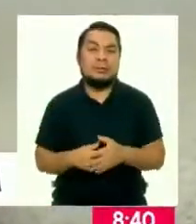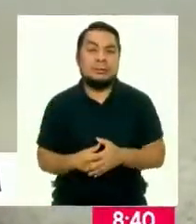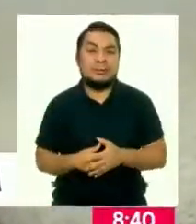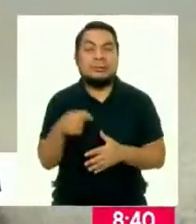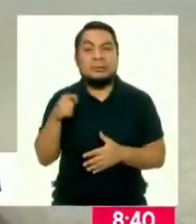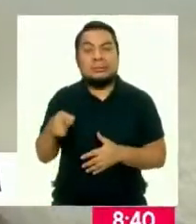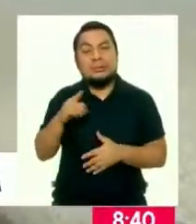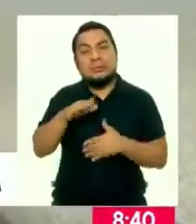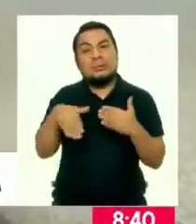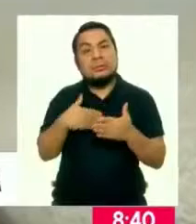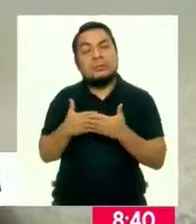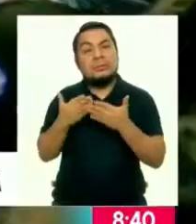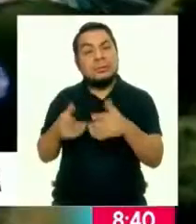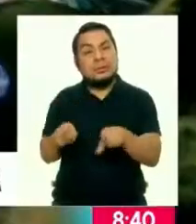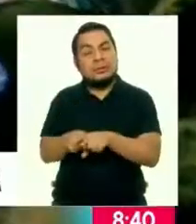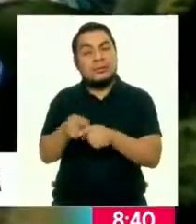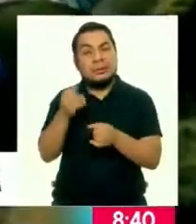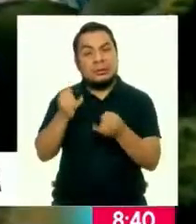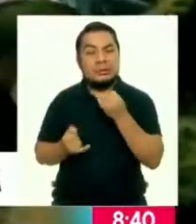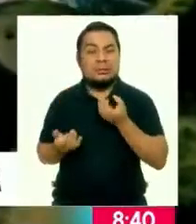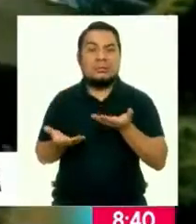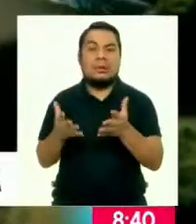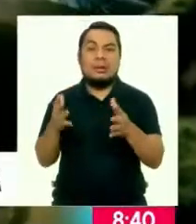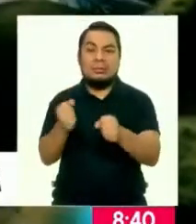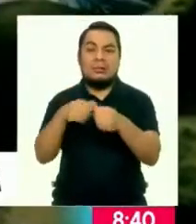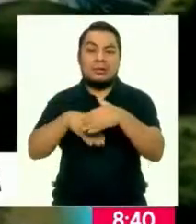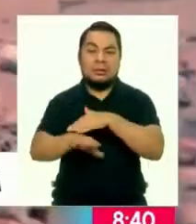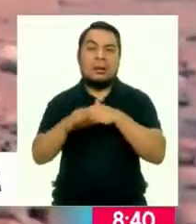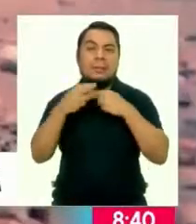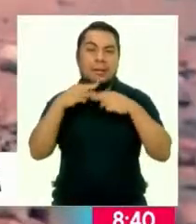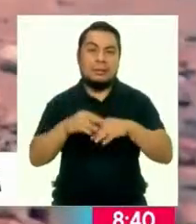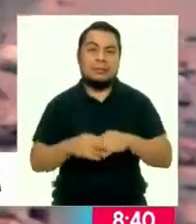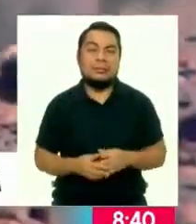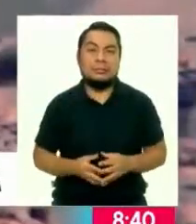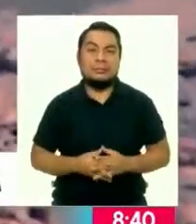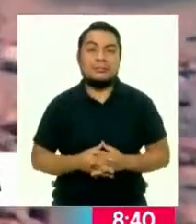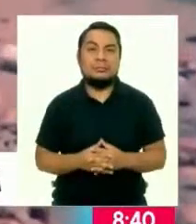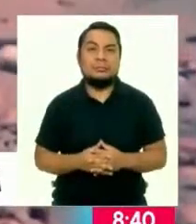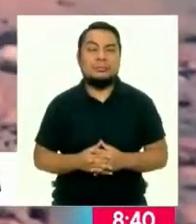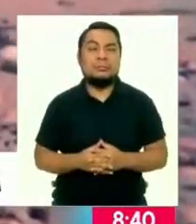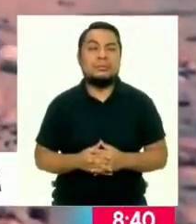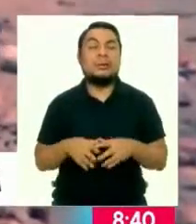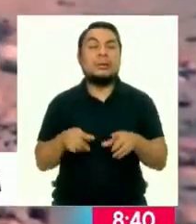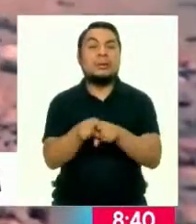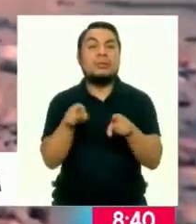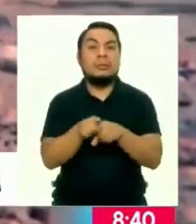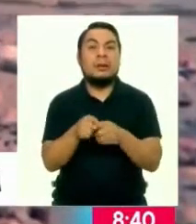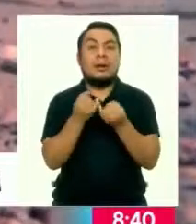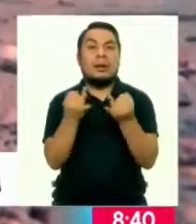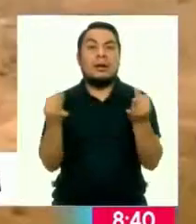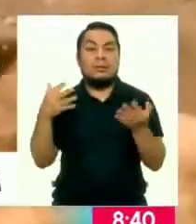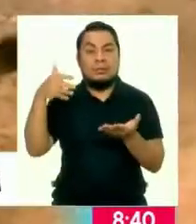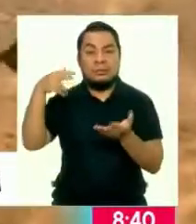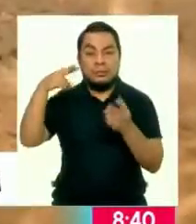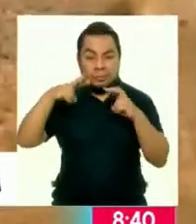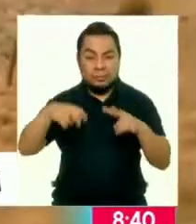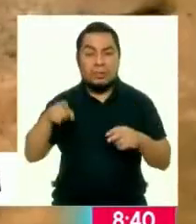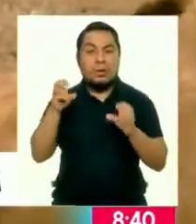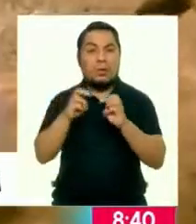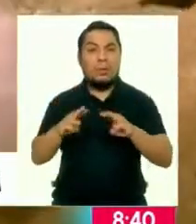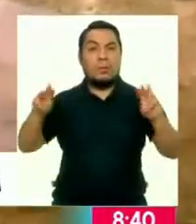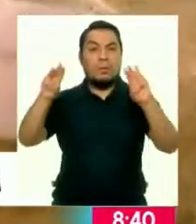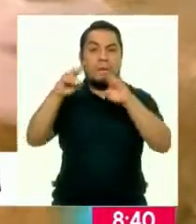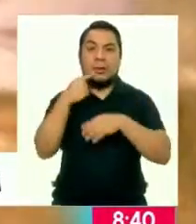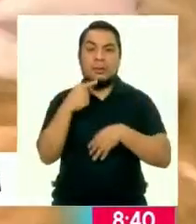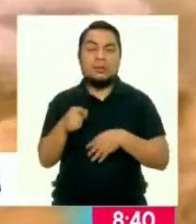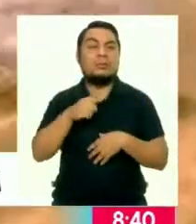ya sea por ingesta o porque terminan atrapadas en él. Además, algunos estudios citados por la ONU